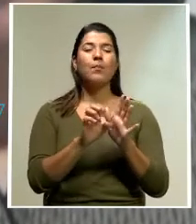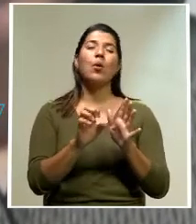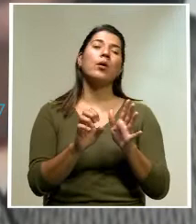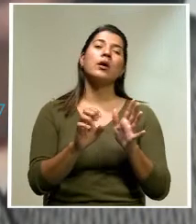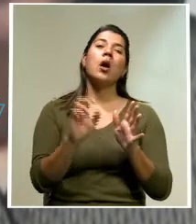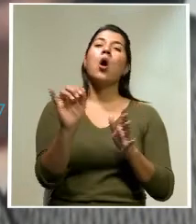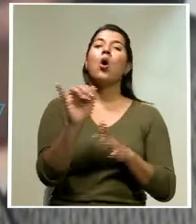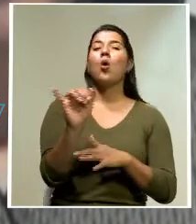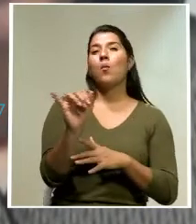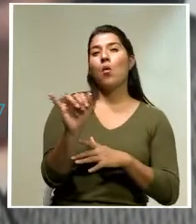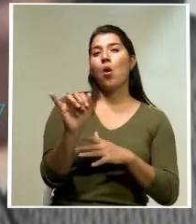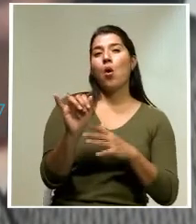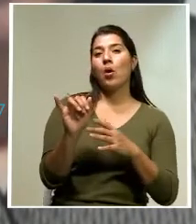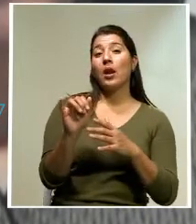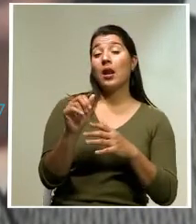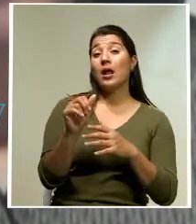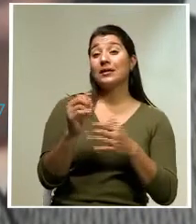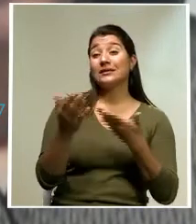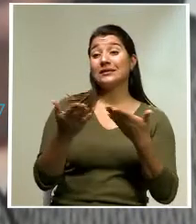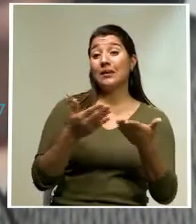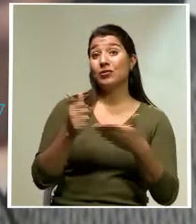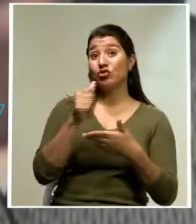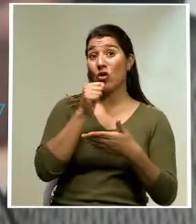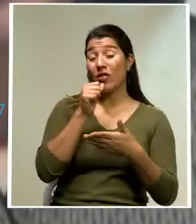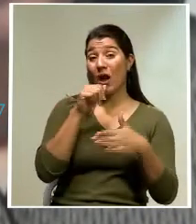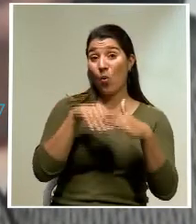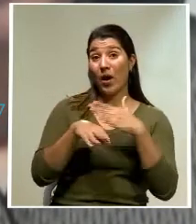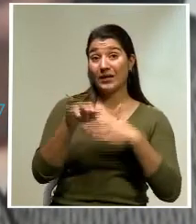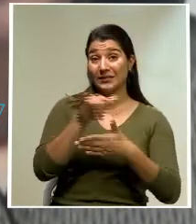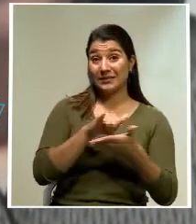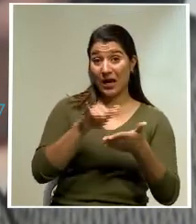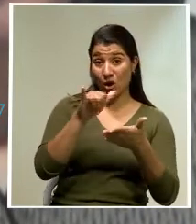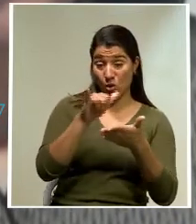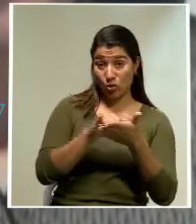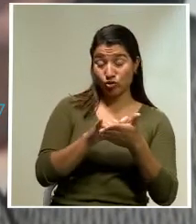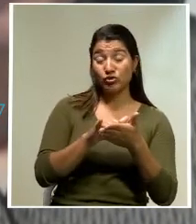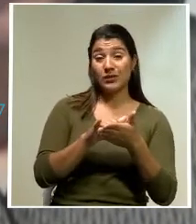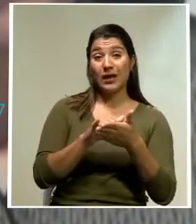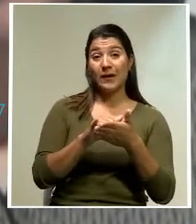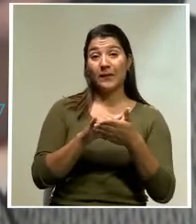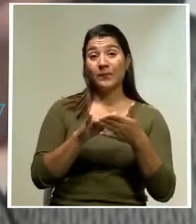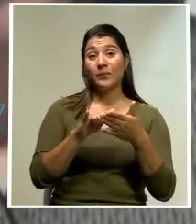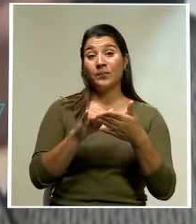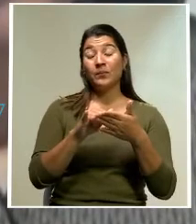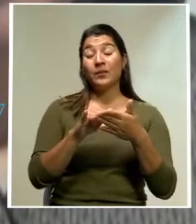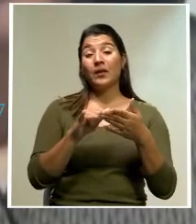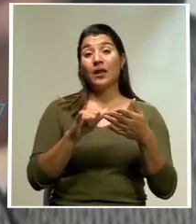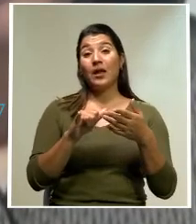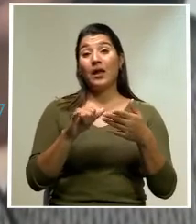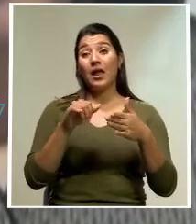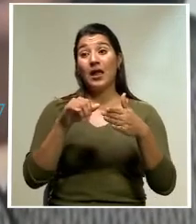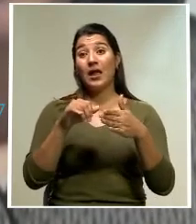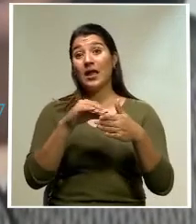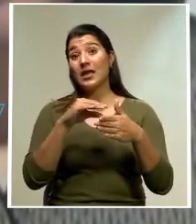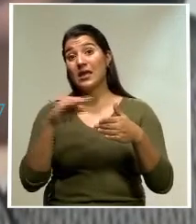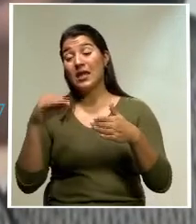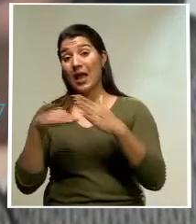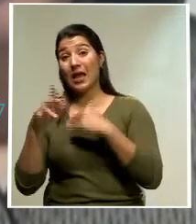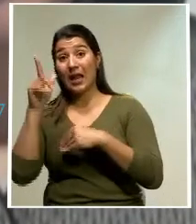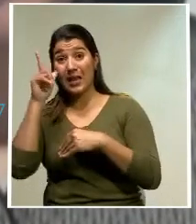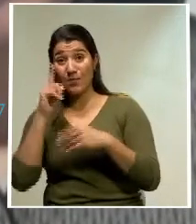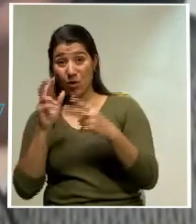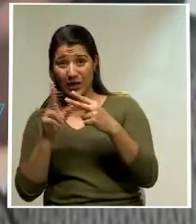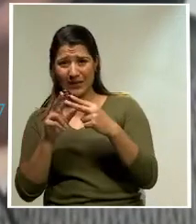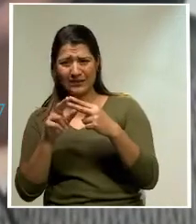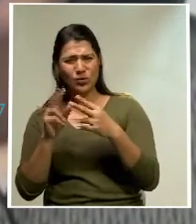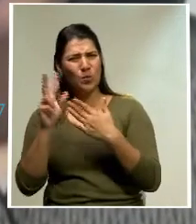del área metropolitana de San José, acueductos urbanos y alcantarillado sanitario de Puerto Viejo, en Limón.